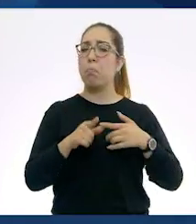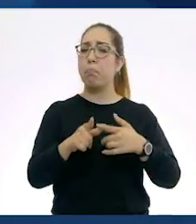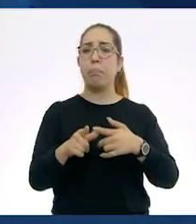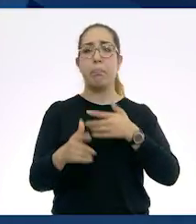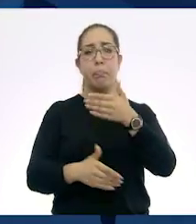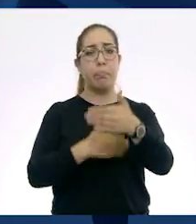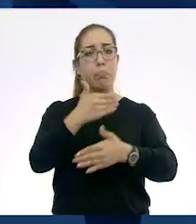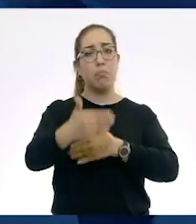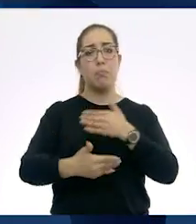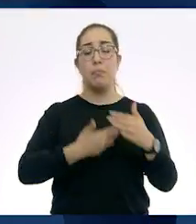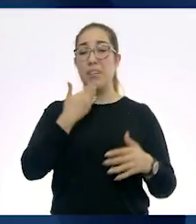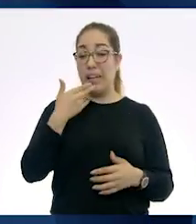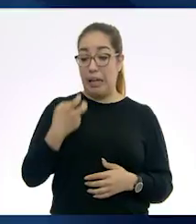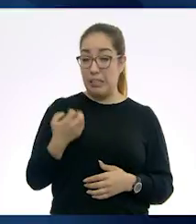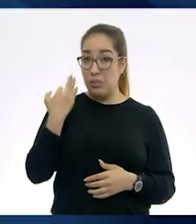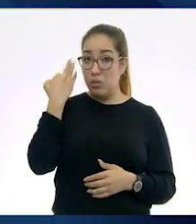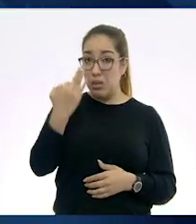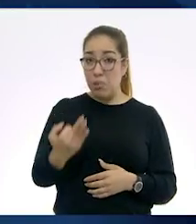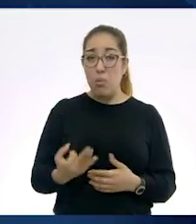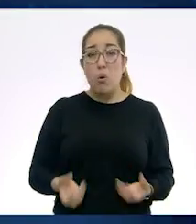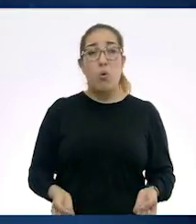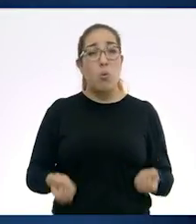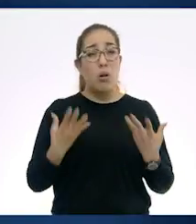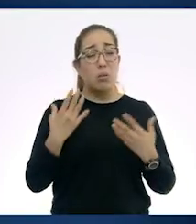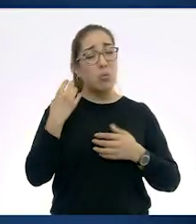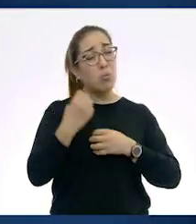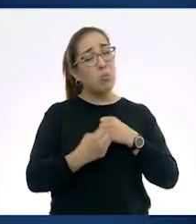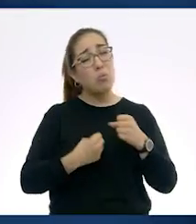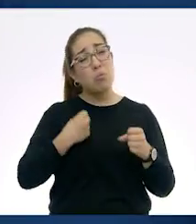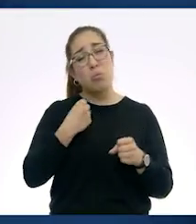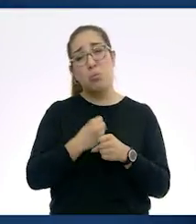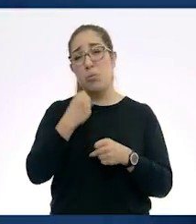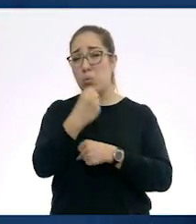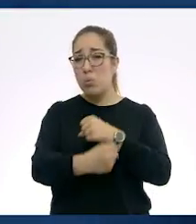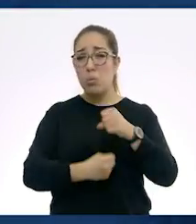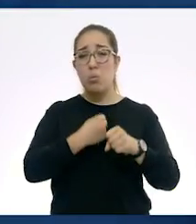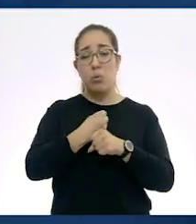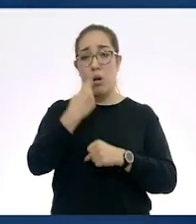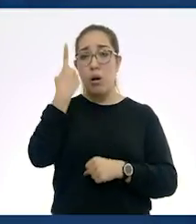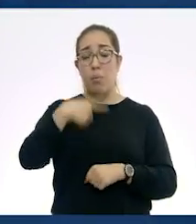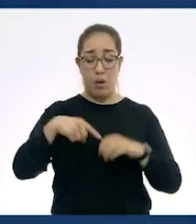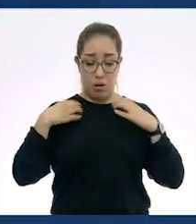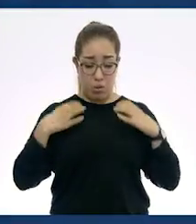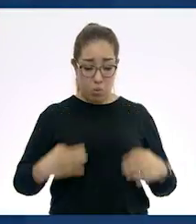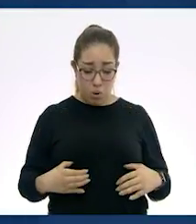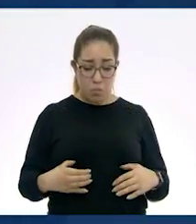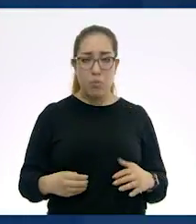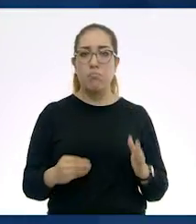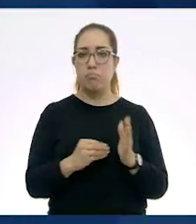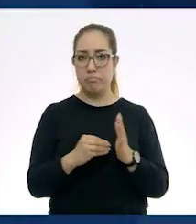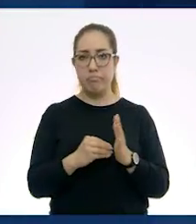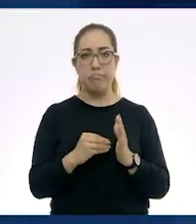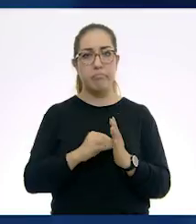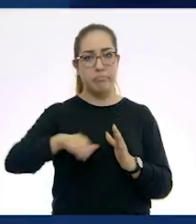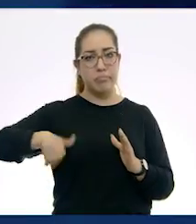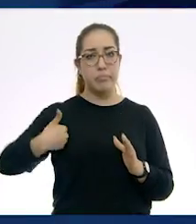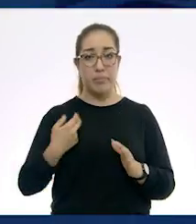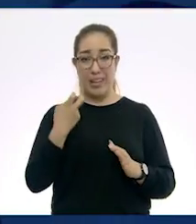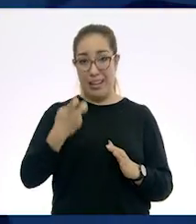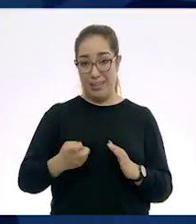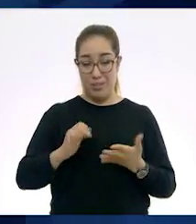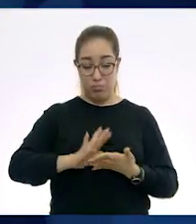de conocimiento médico para poder aprender a conservar el cuerpo y hacer un proceso que se llama momificación.